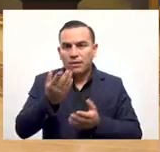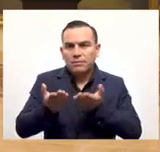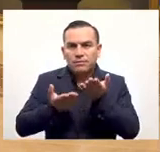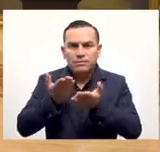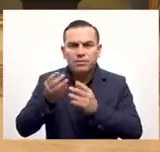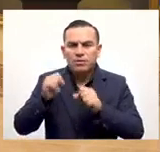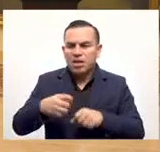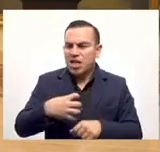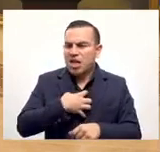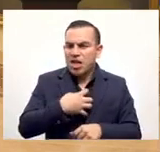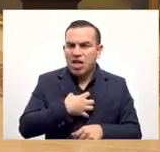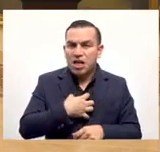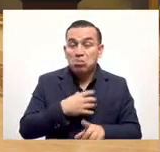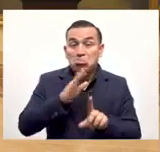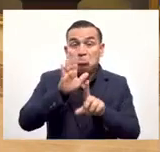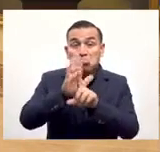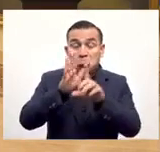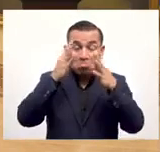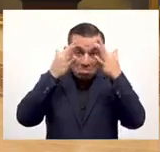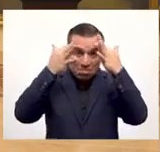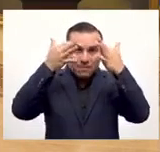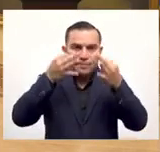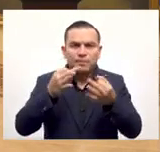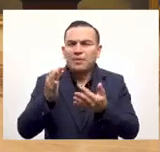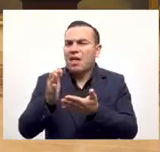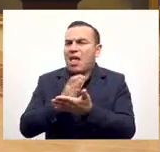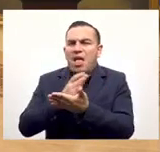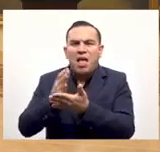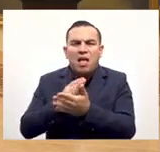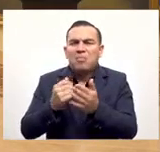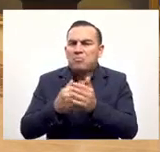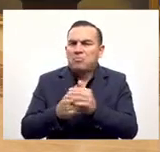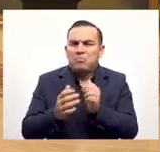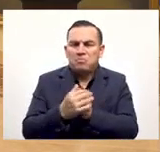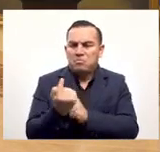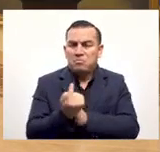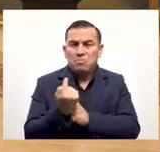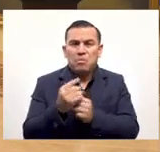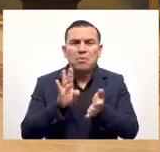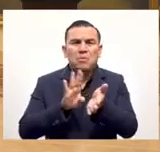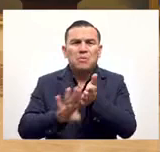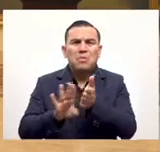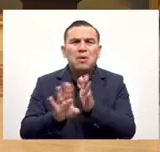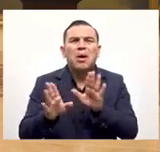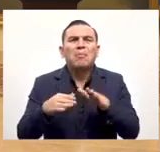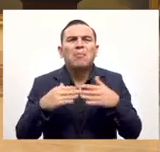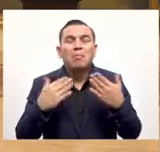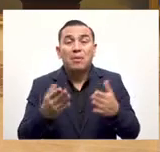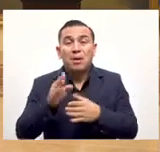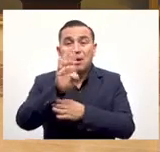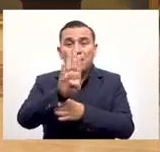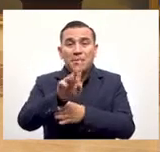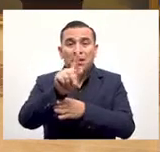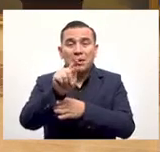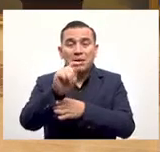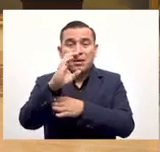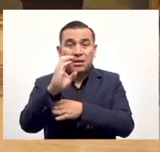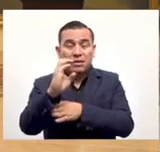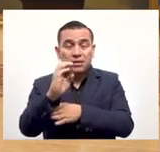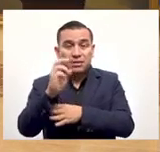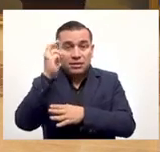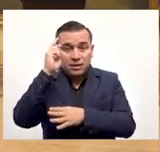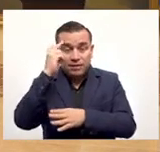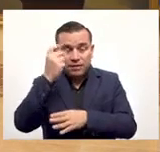molestarse porque es totalmente opcional para ellos, pero tampoco afecta al consumidor porque el consumidor tiene el derecho a que le acepten sus Bitcoins,